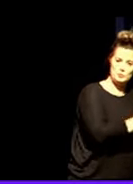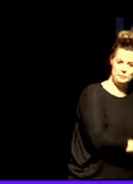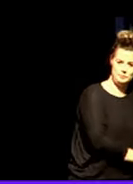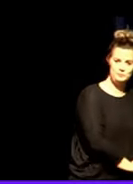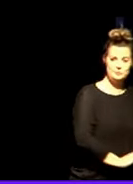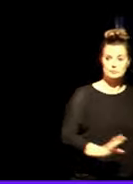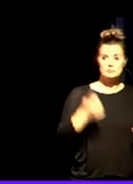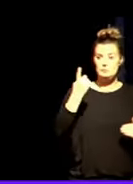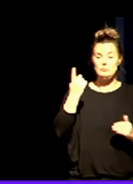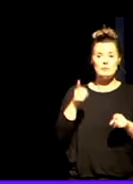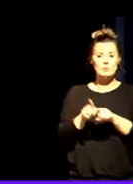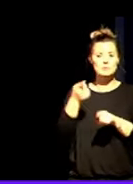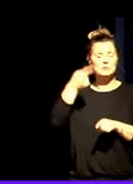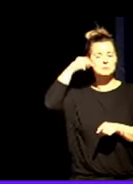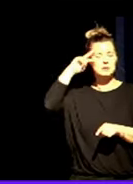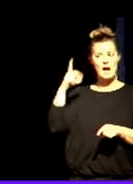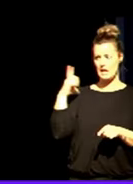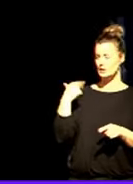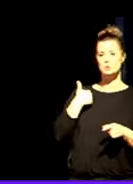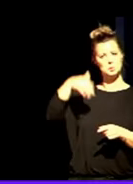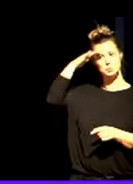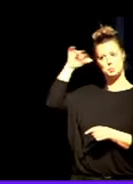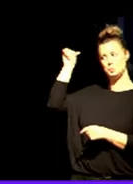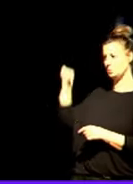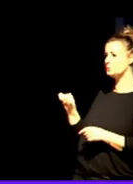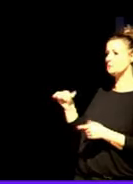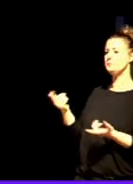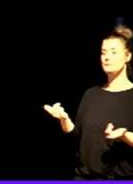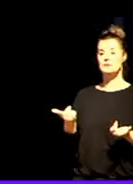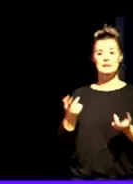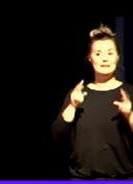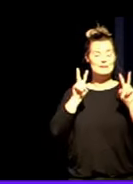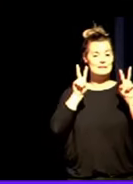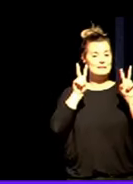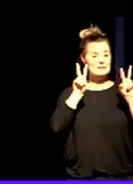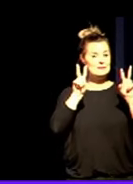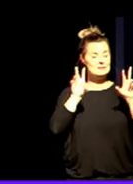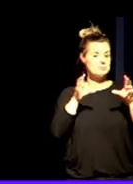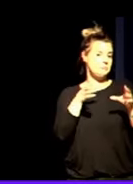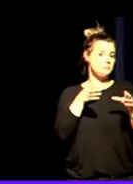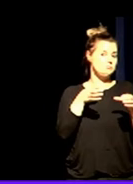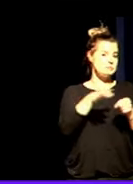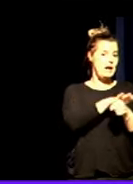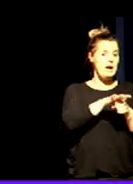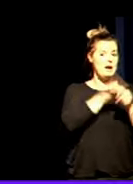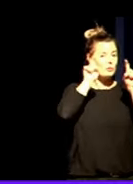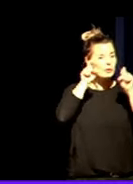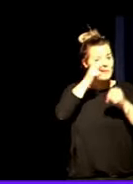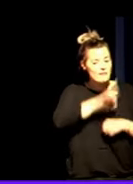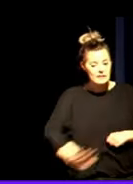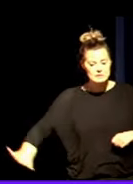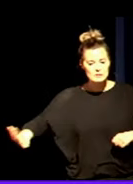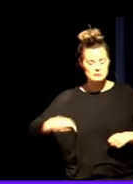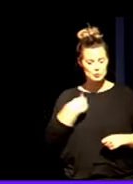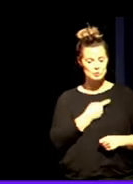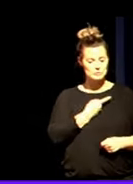que me pareció maravillosa que escuché ayer, desde educación infantil, desarrollemos habilidades